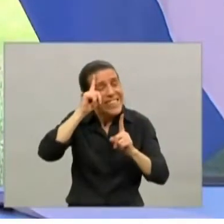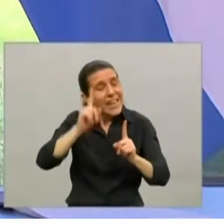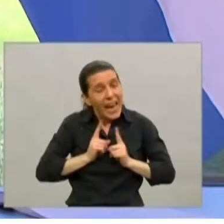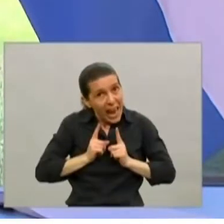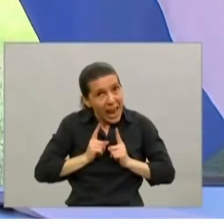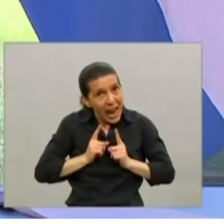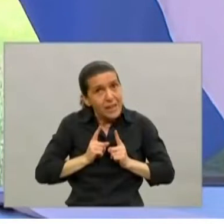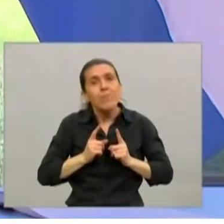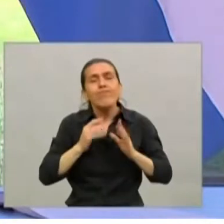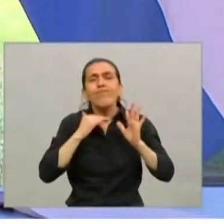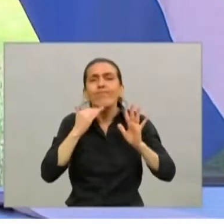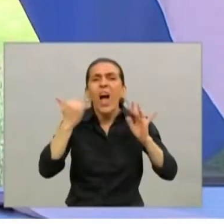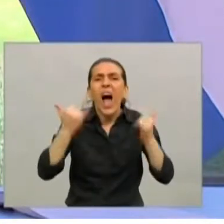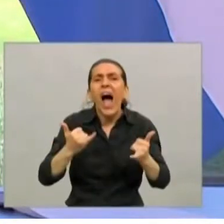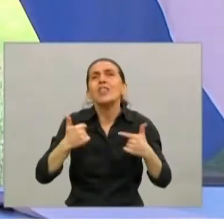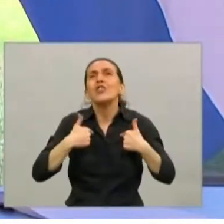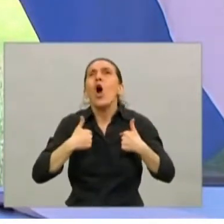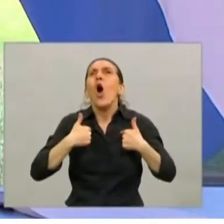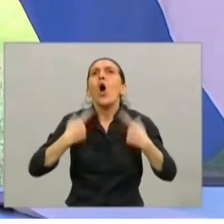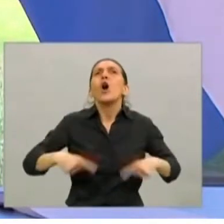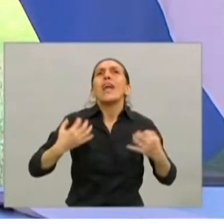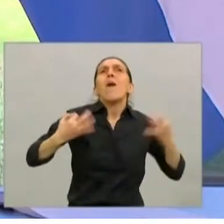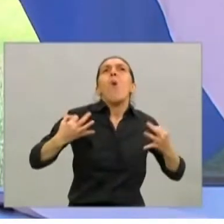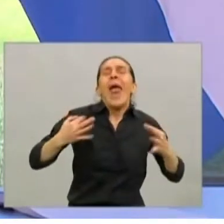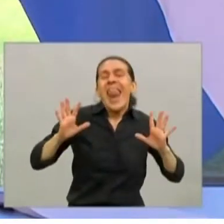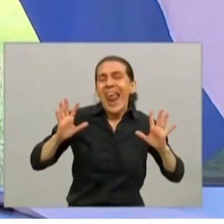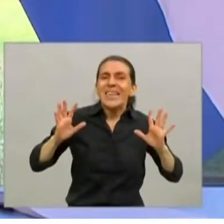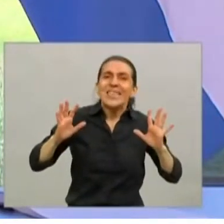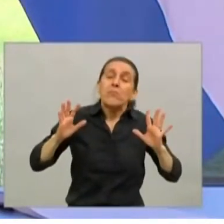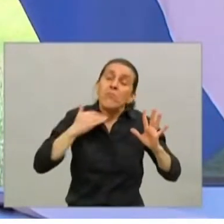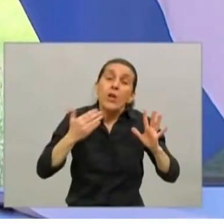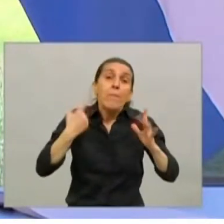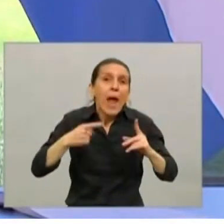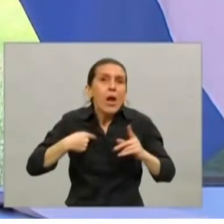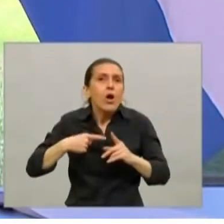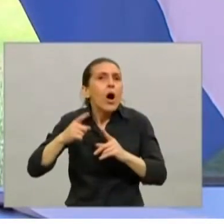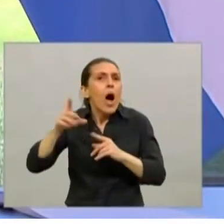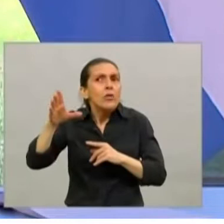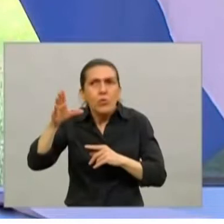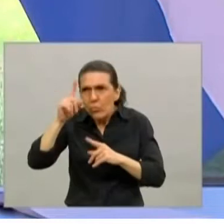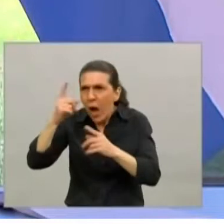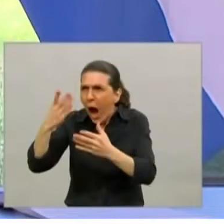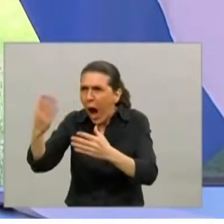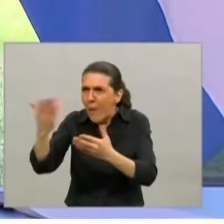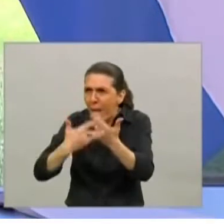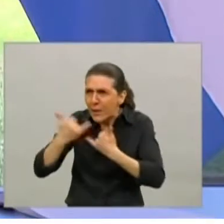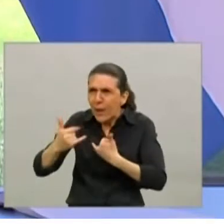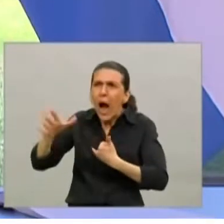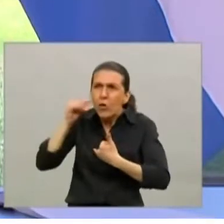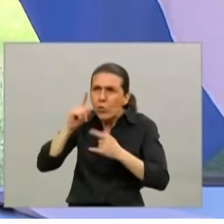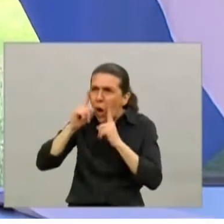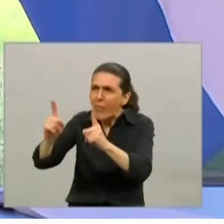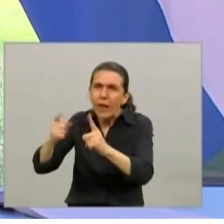miren, no sé si tengo alguna virtud, pero creo que si alguna virtud tengo es la de escuchar, no soy un necio, yo escucho